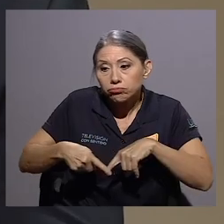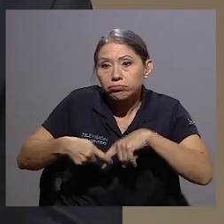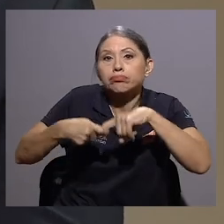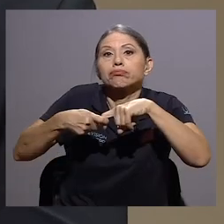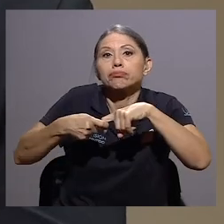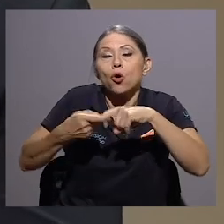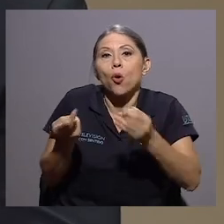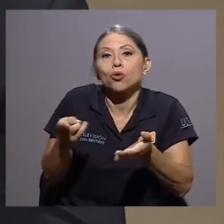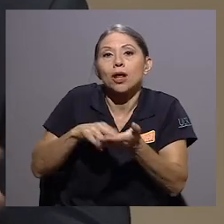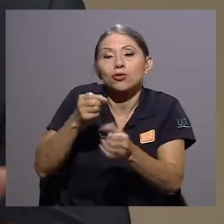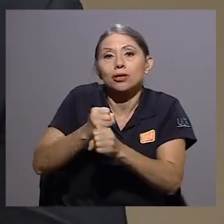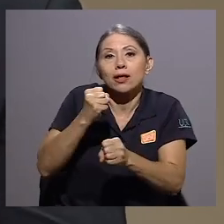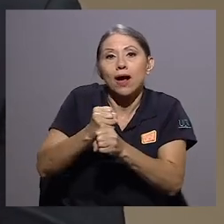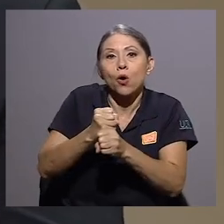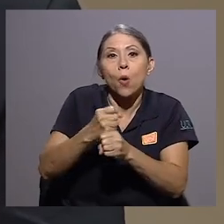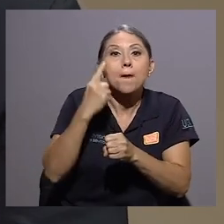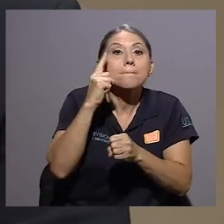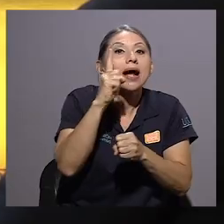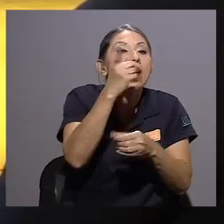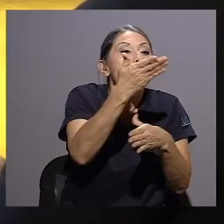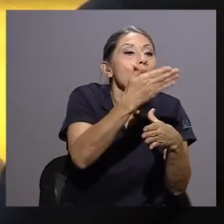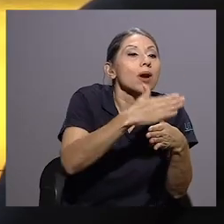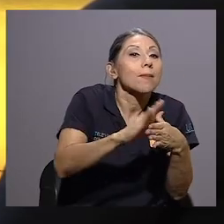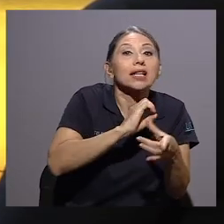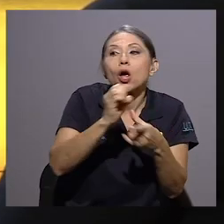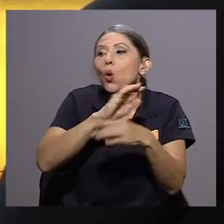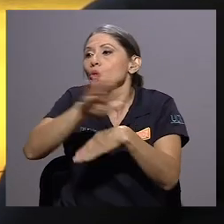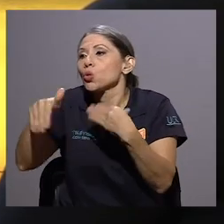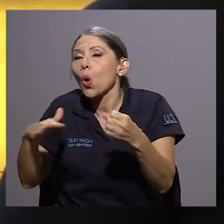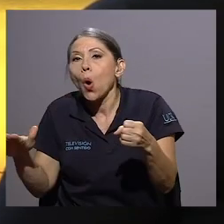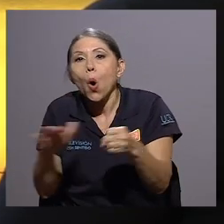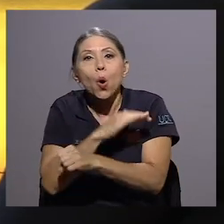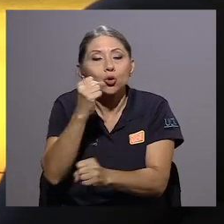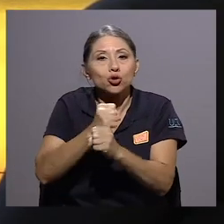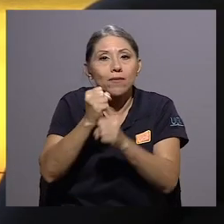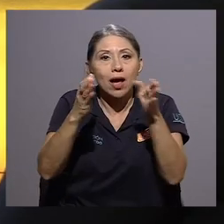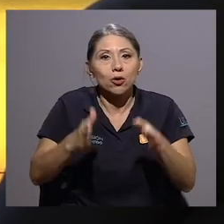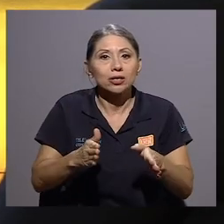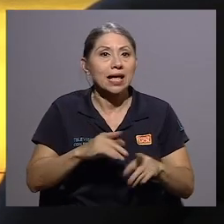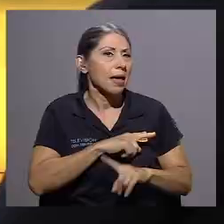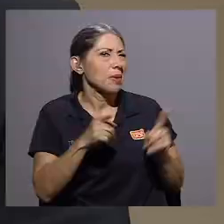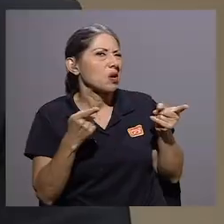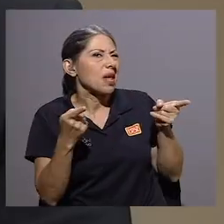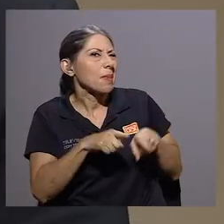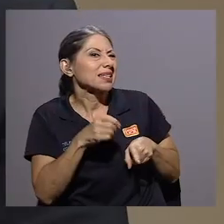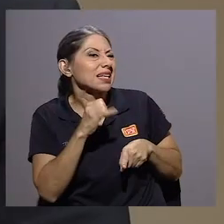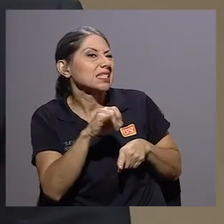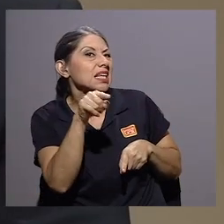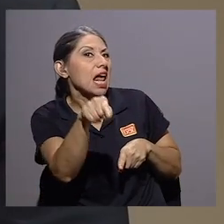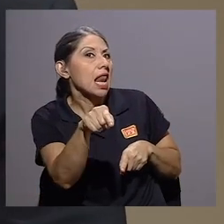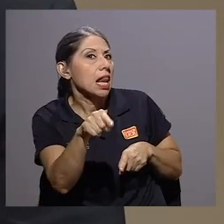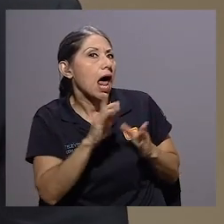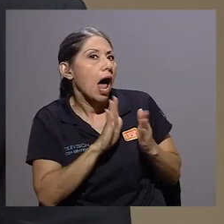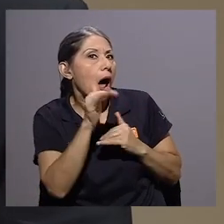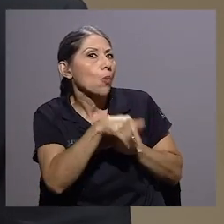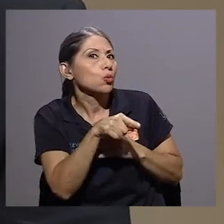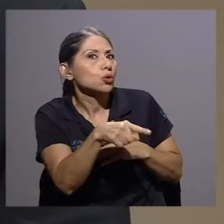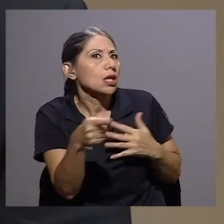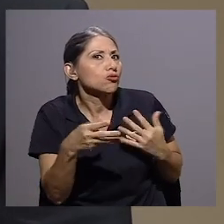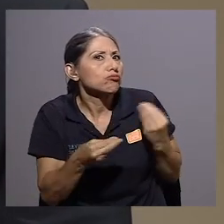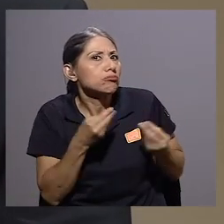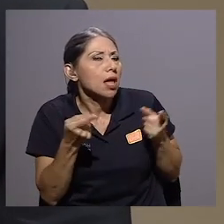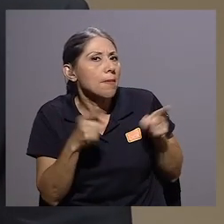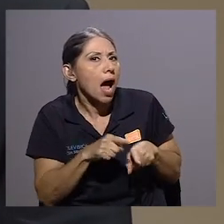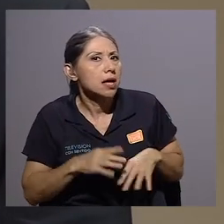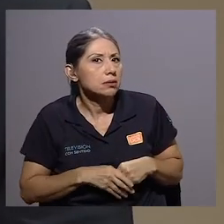de trabajo para una parte o la totalidad de sus trabajadores. pasa si ese empresario utiliza esa medida de manera abusiva? Claro, aquí lo que va a tener